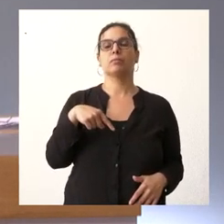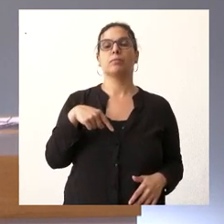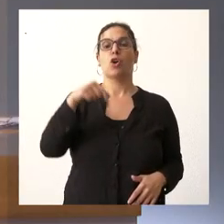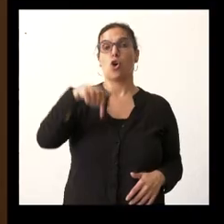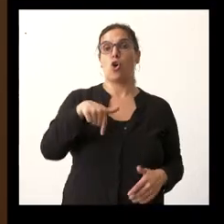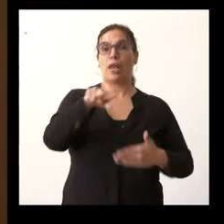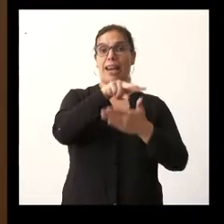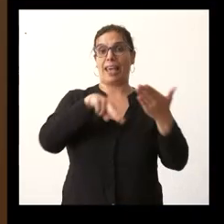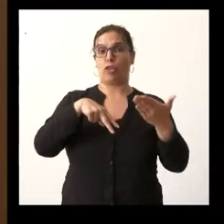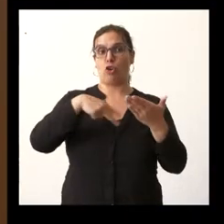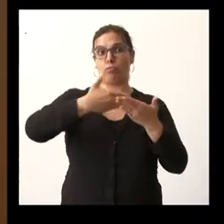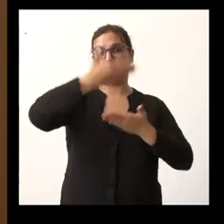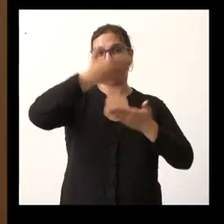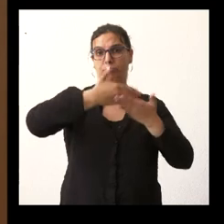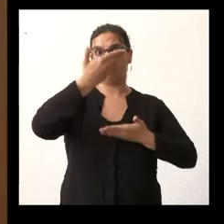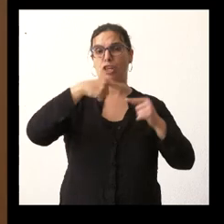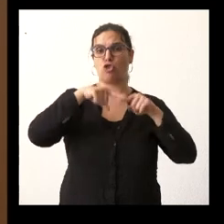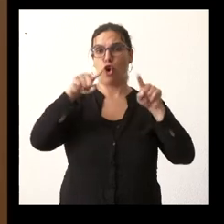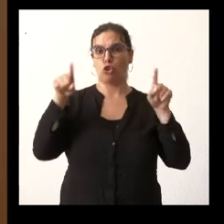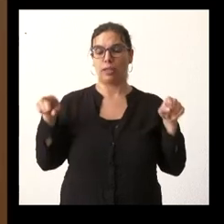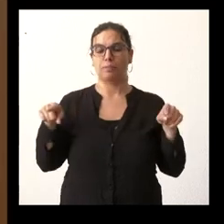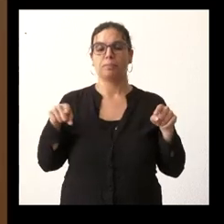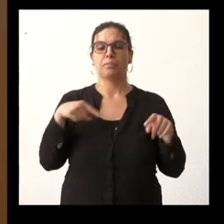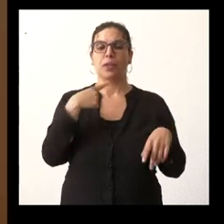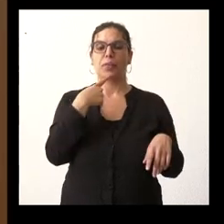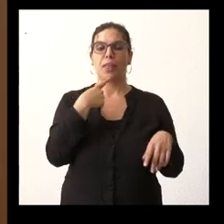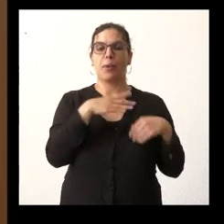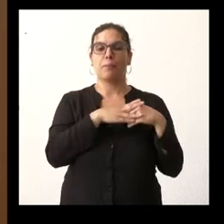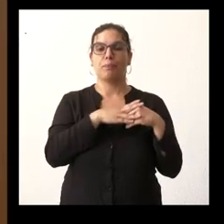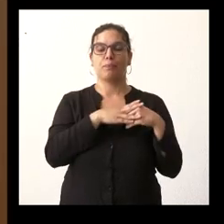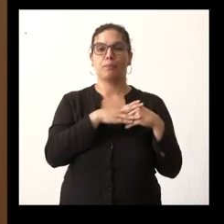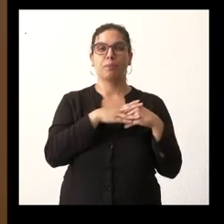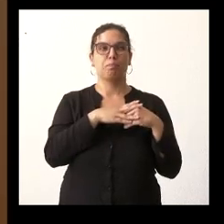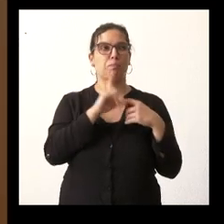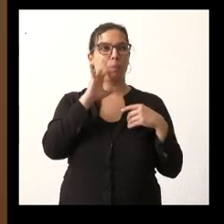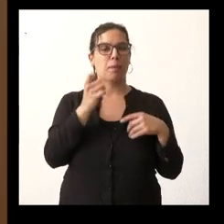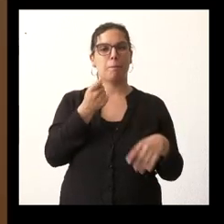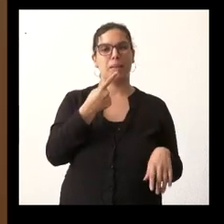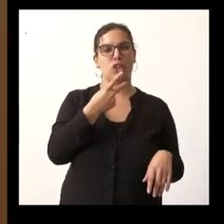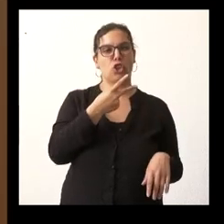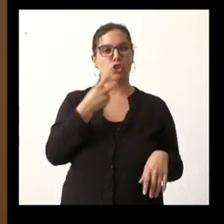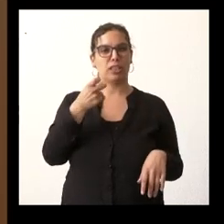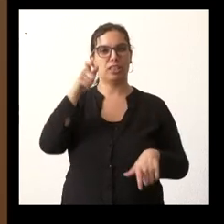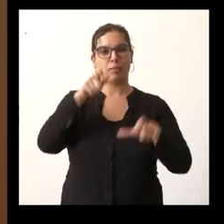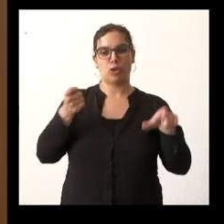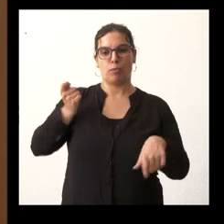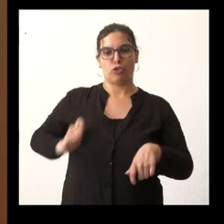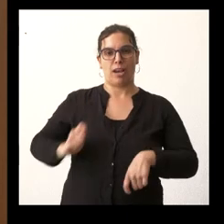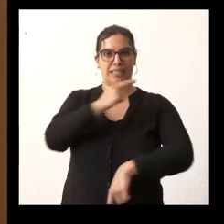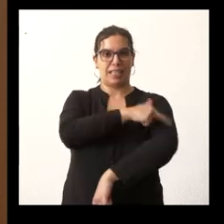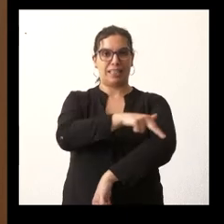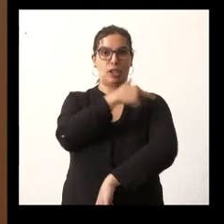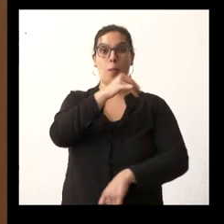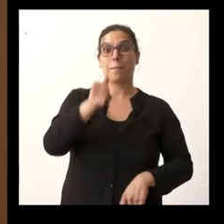leído en el norte de Castilla que hay creo que son 1.200 sanitarios de baja por COVID